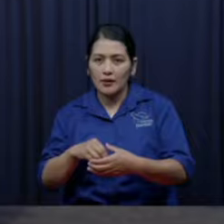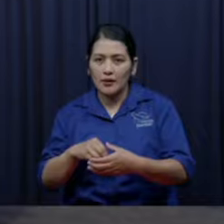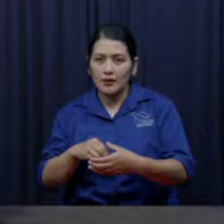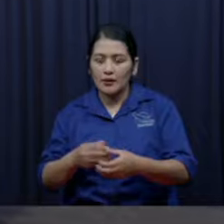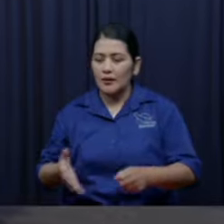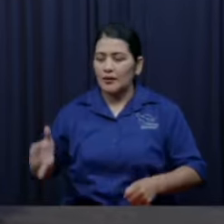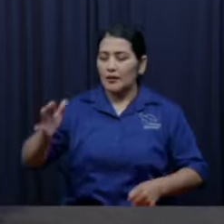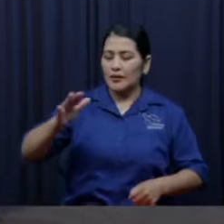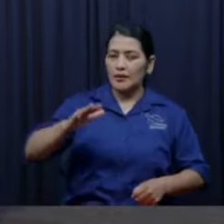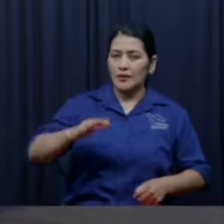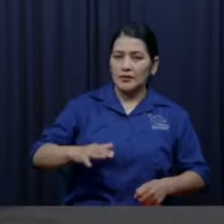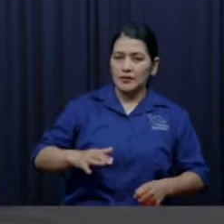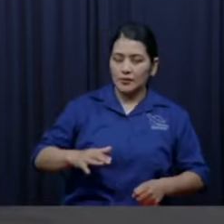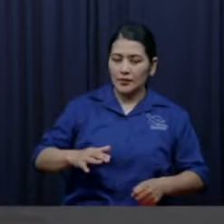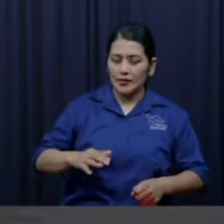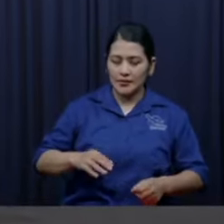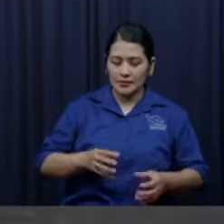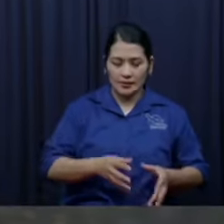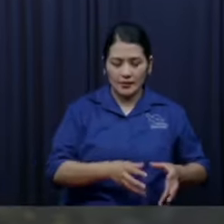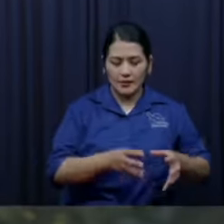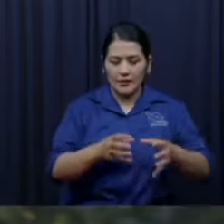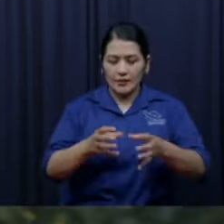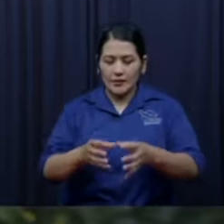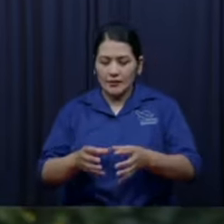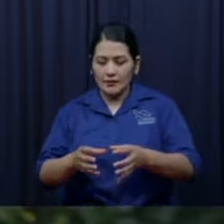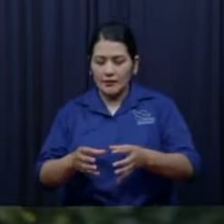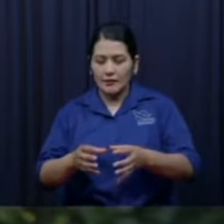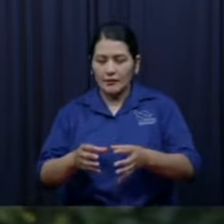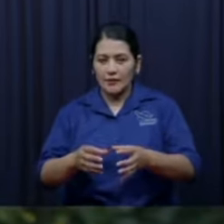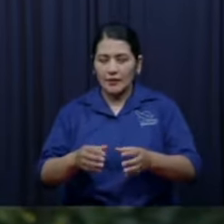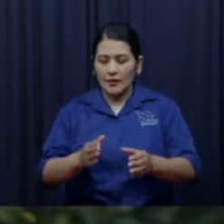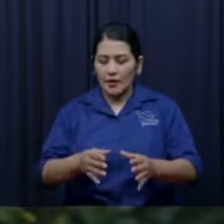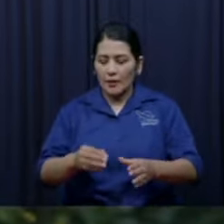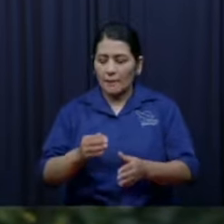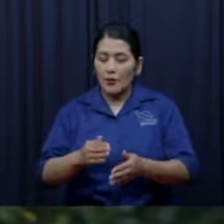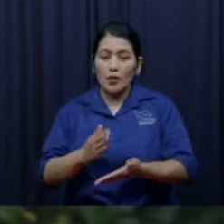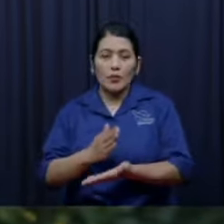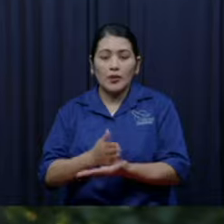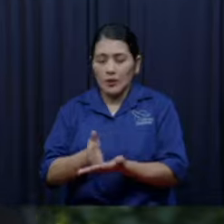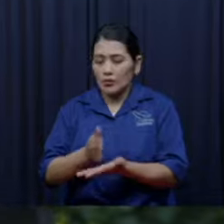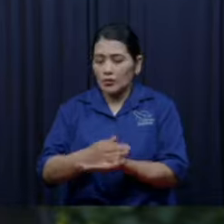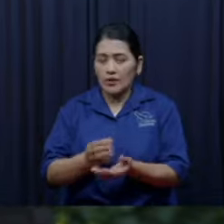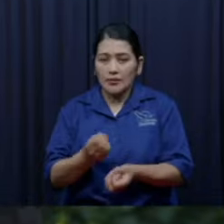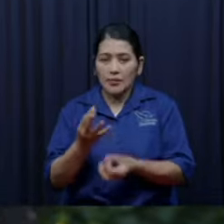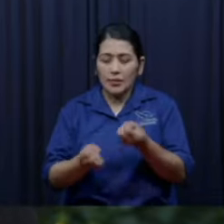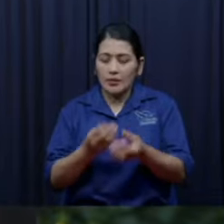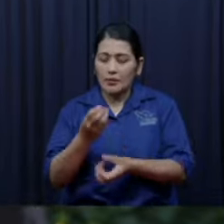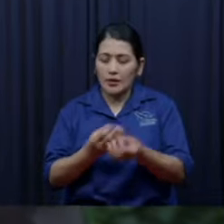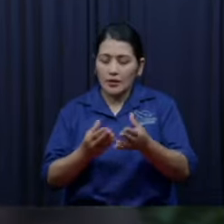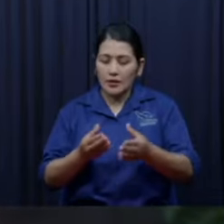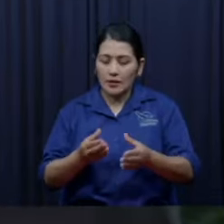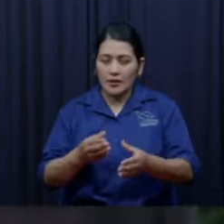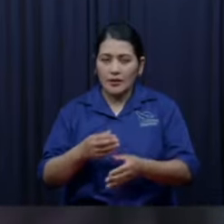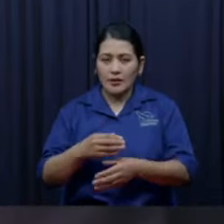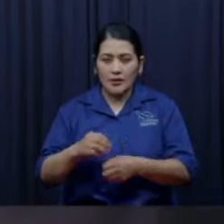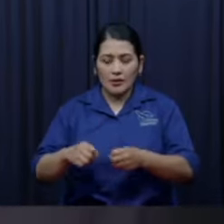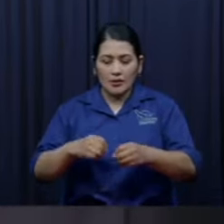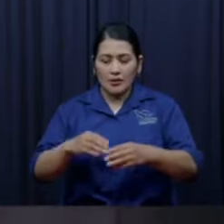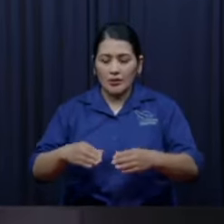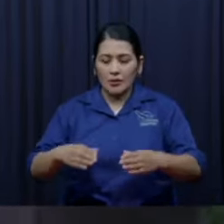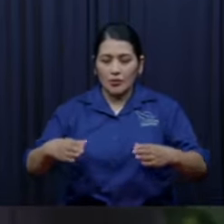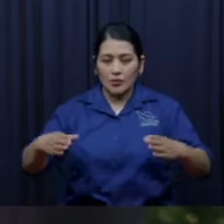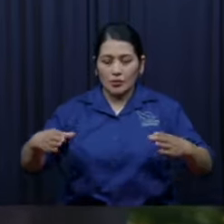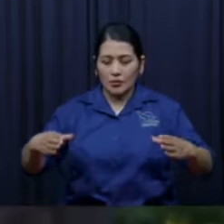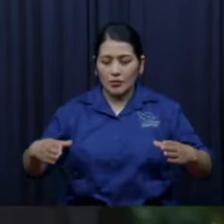que tremendo vaya que es de la reina porque si solo es bocado no se lo coma pero si es pero si es